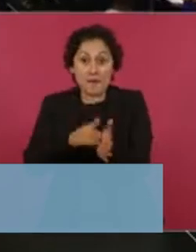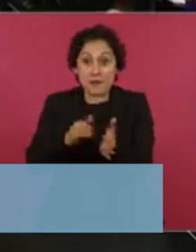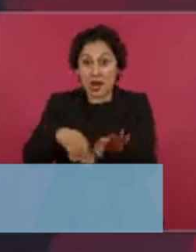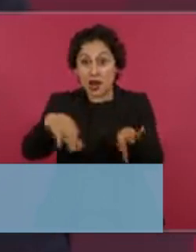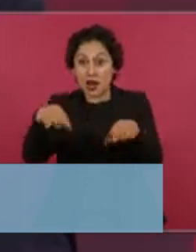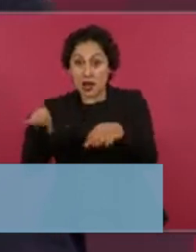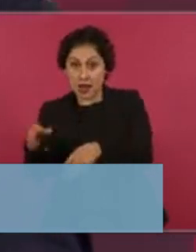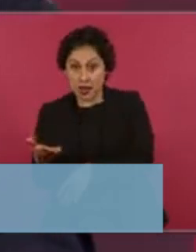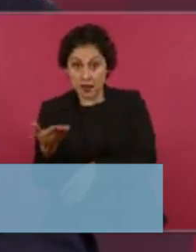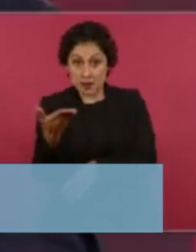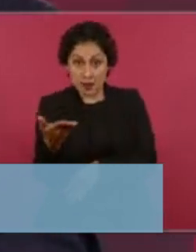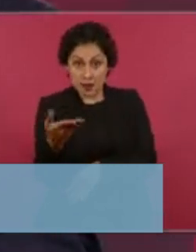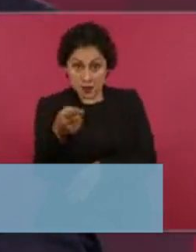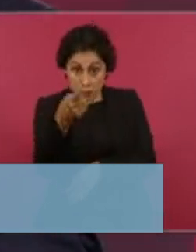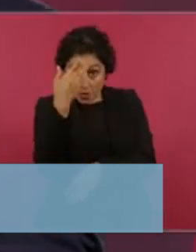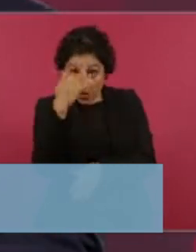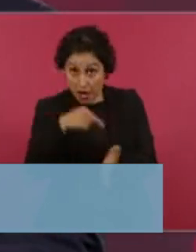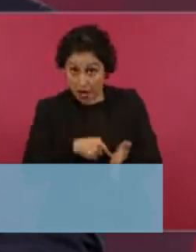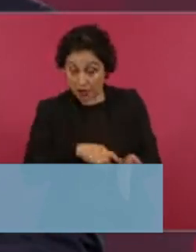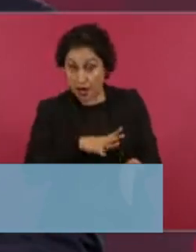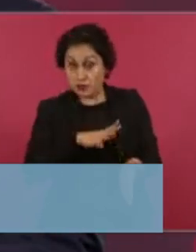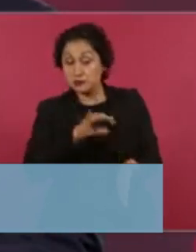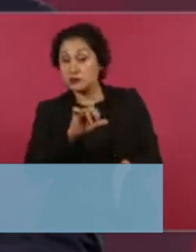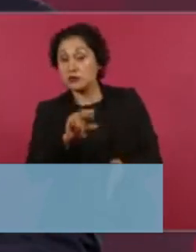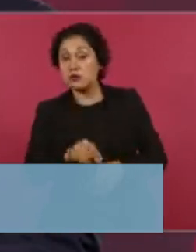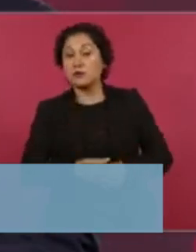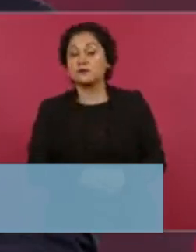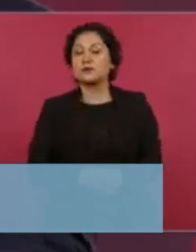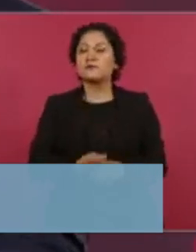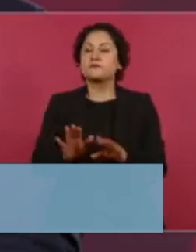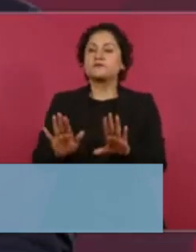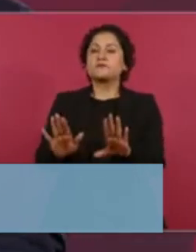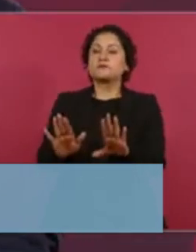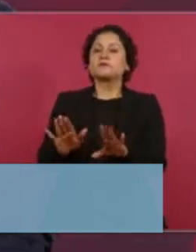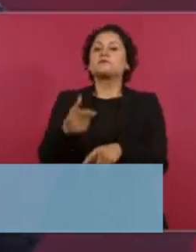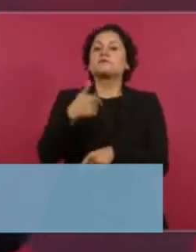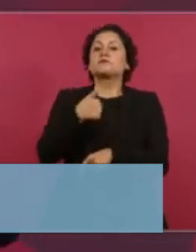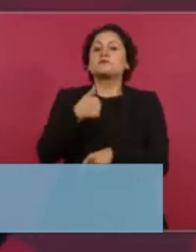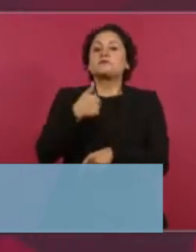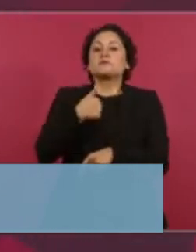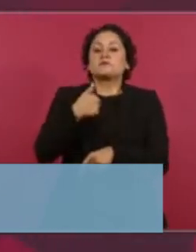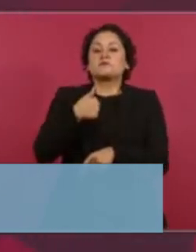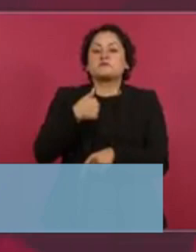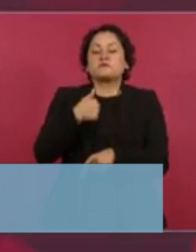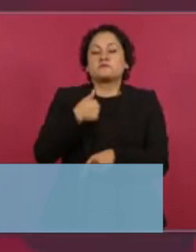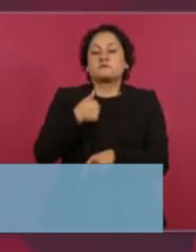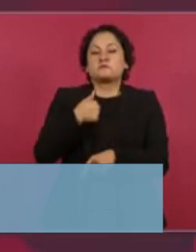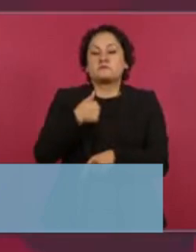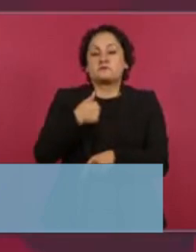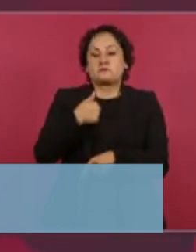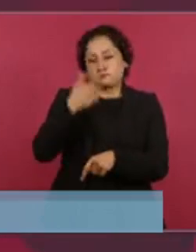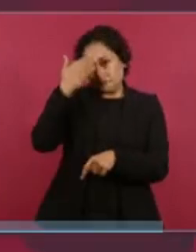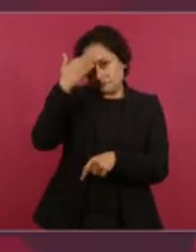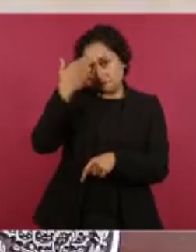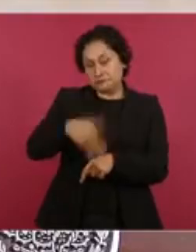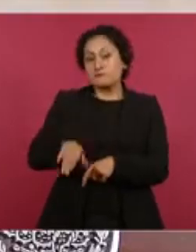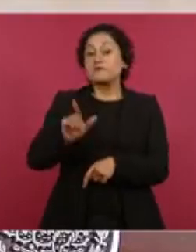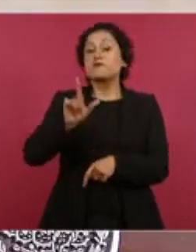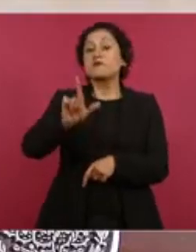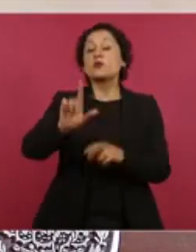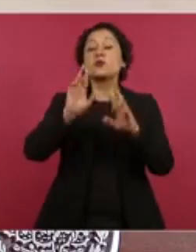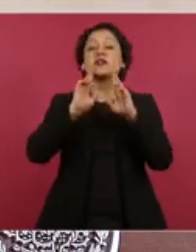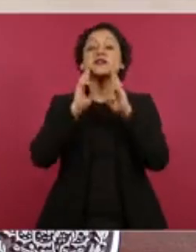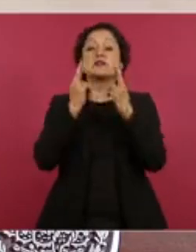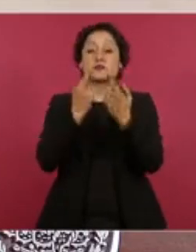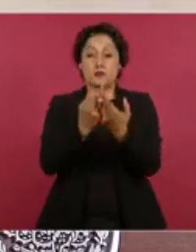tener una reunión el lunes. Yo no voy a participar porque tengo otras actividades, pero se acordó